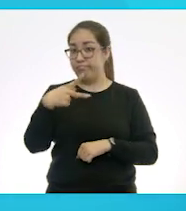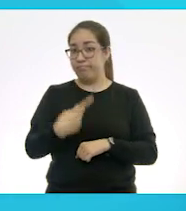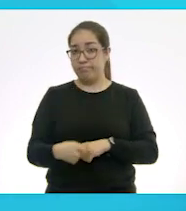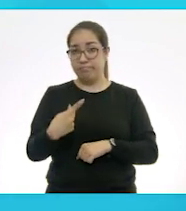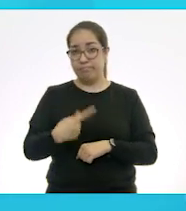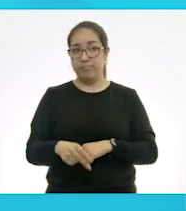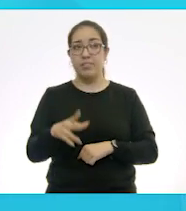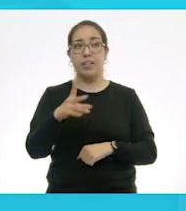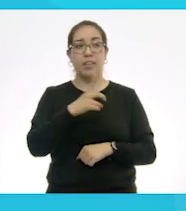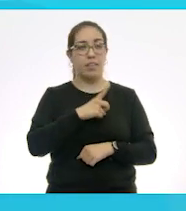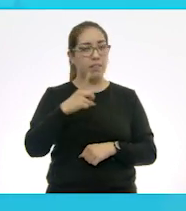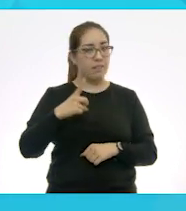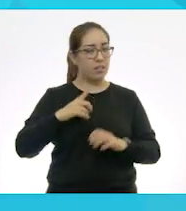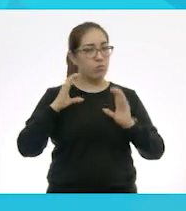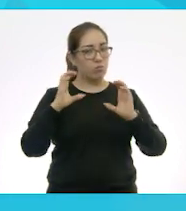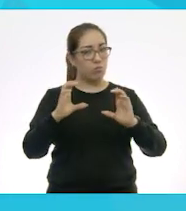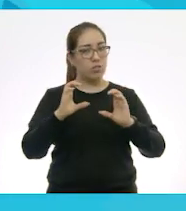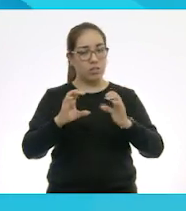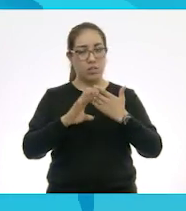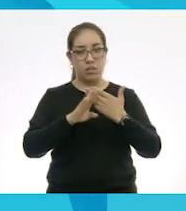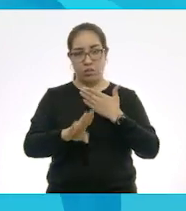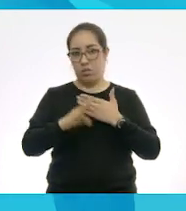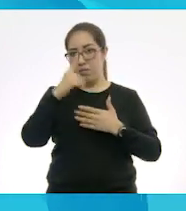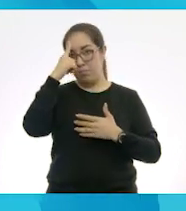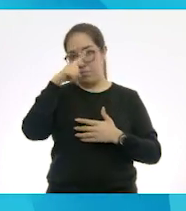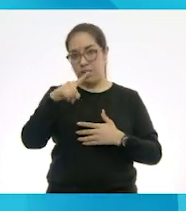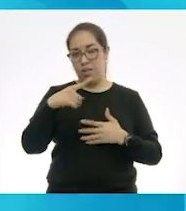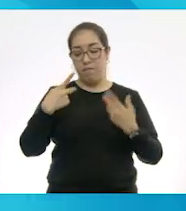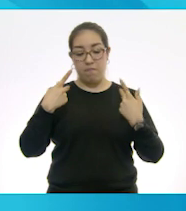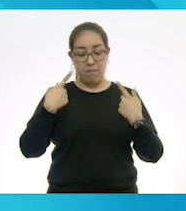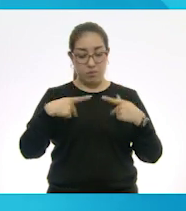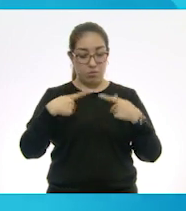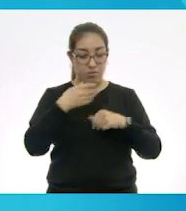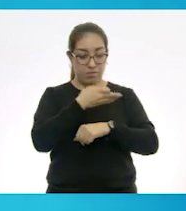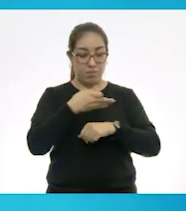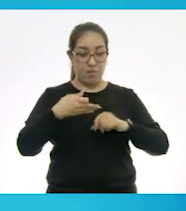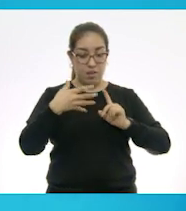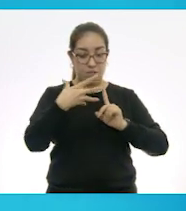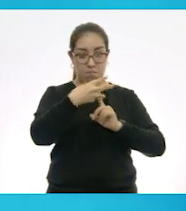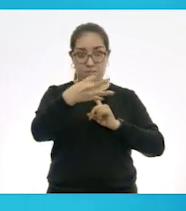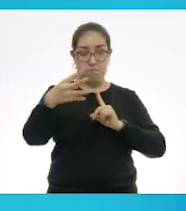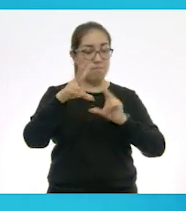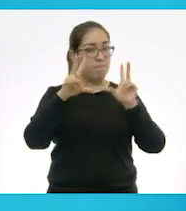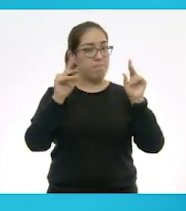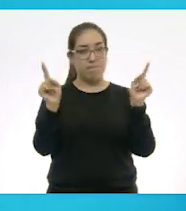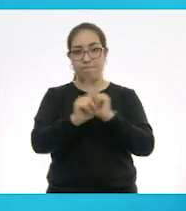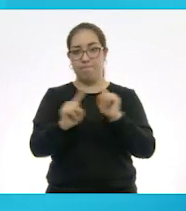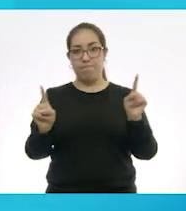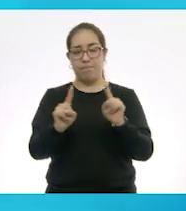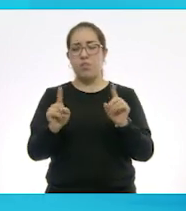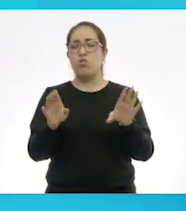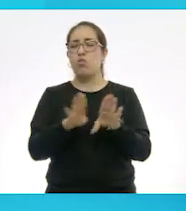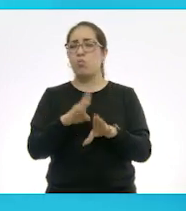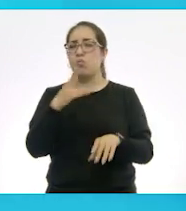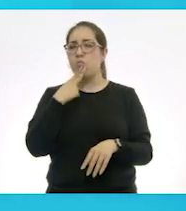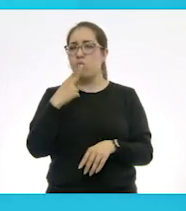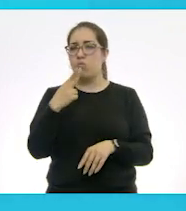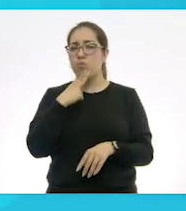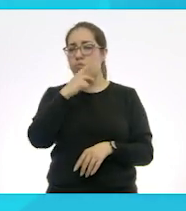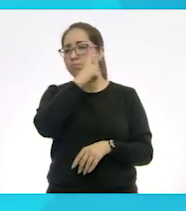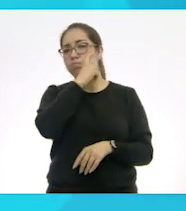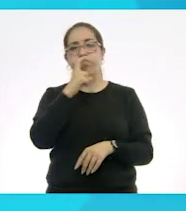Hay que prevenirnos bien para no contagiar a nuestra familia. Las medidas de prevención son usar cubrebocas,